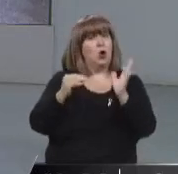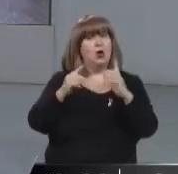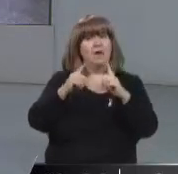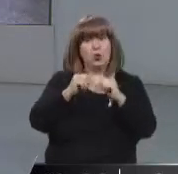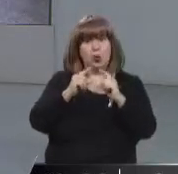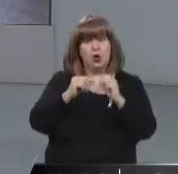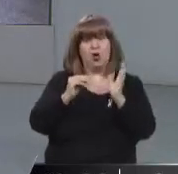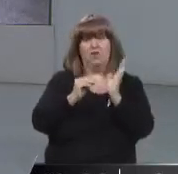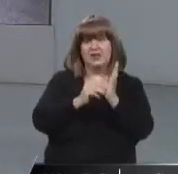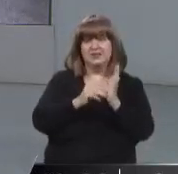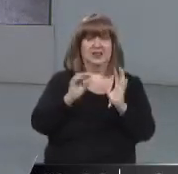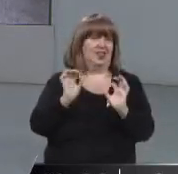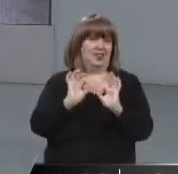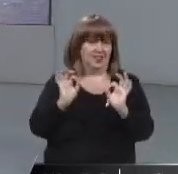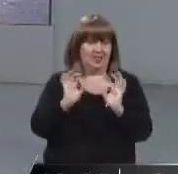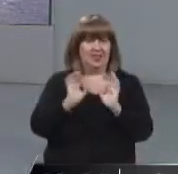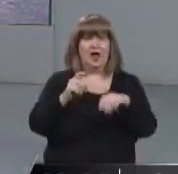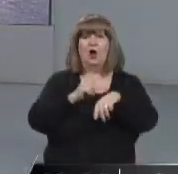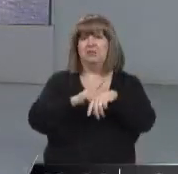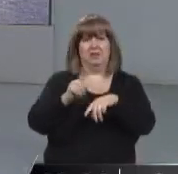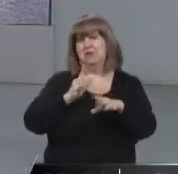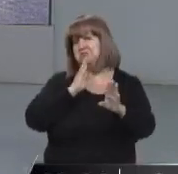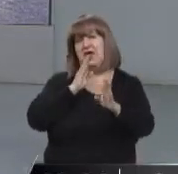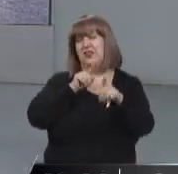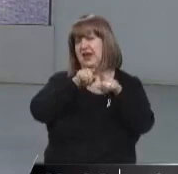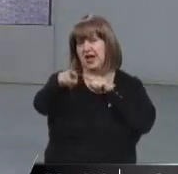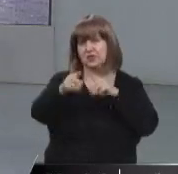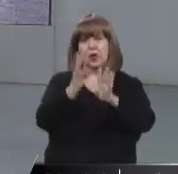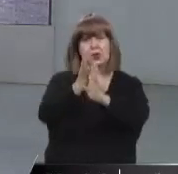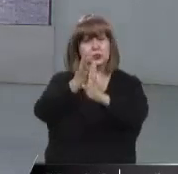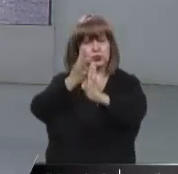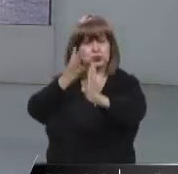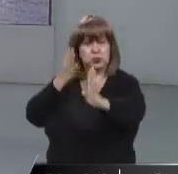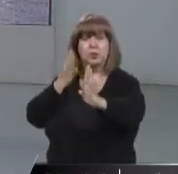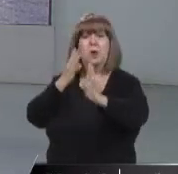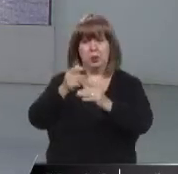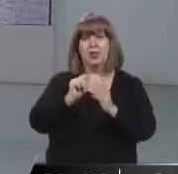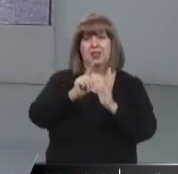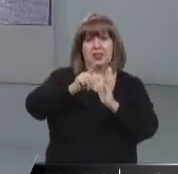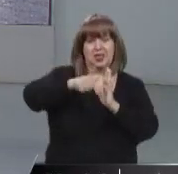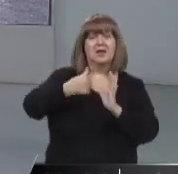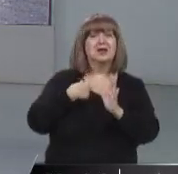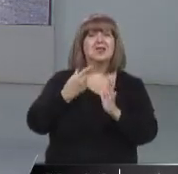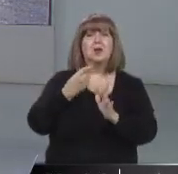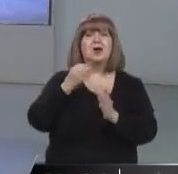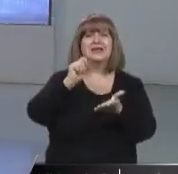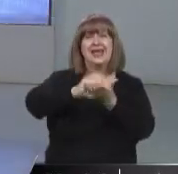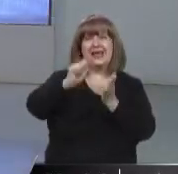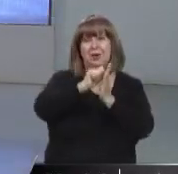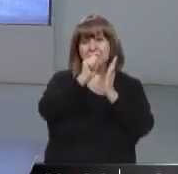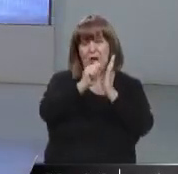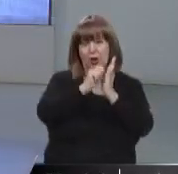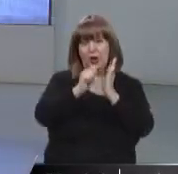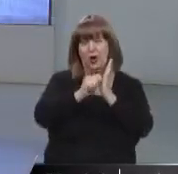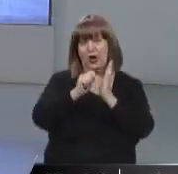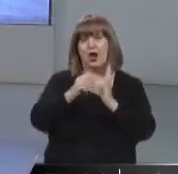acceder a las oficinas de ANSES y allí completar los datos necesarios para poder, bueno, recibir este bono importante para el fin de año,